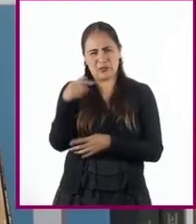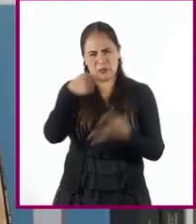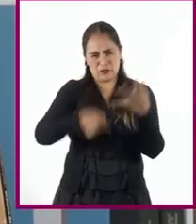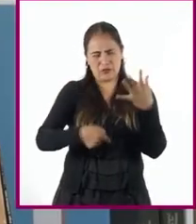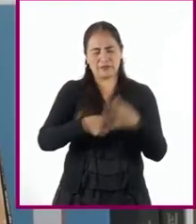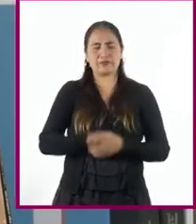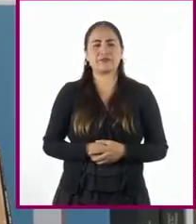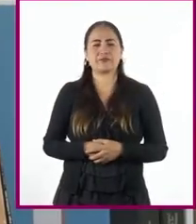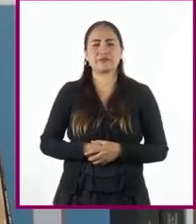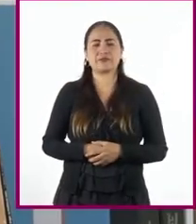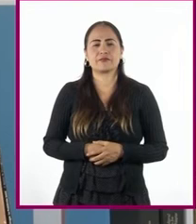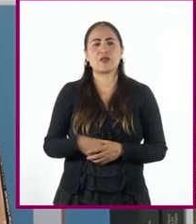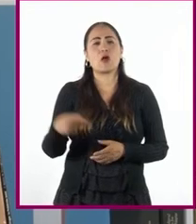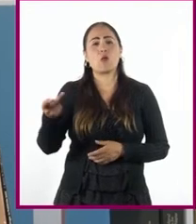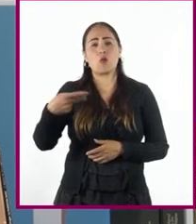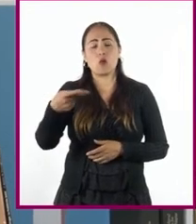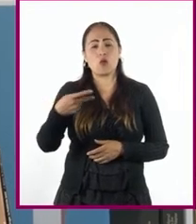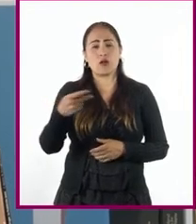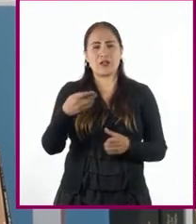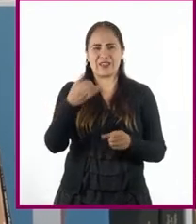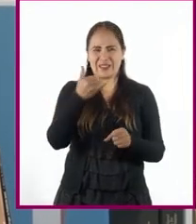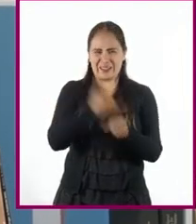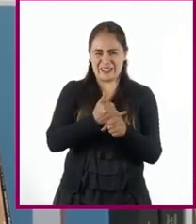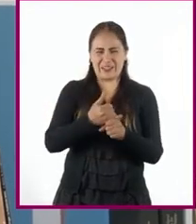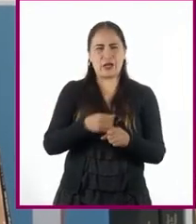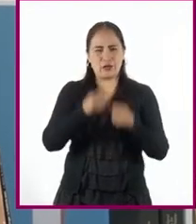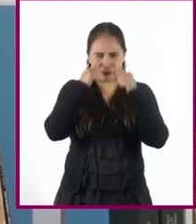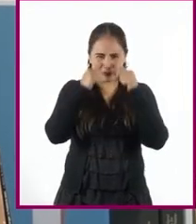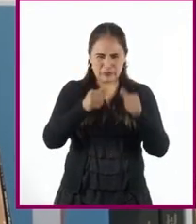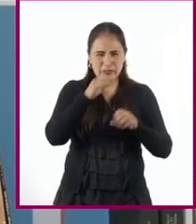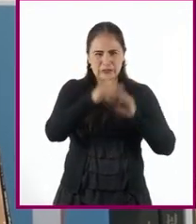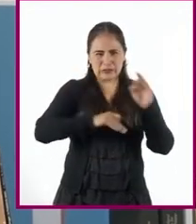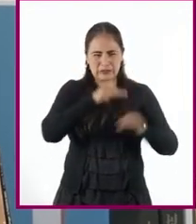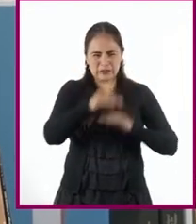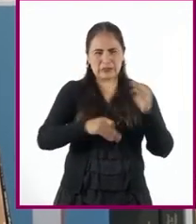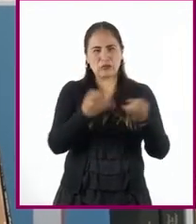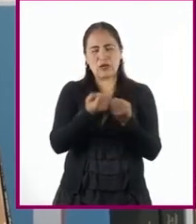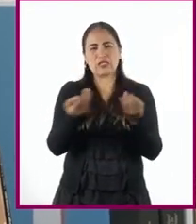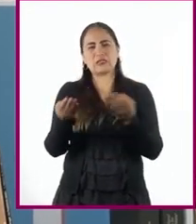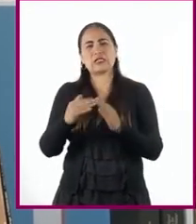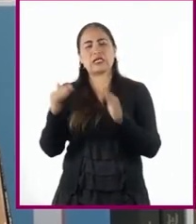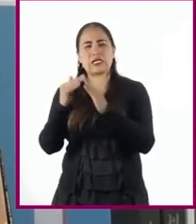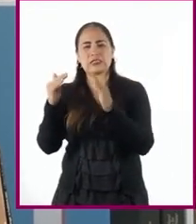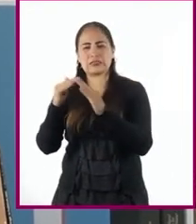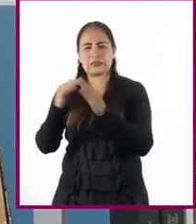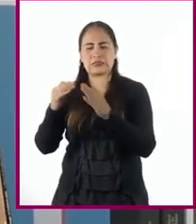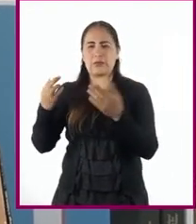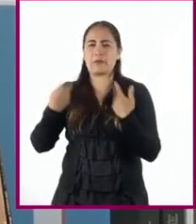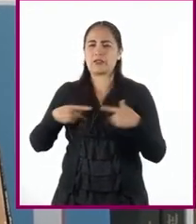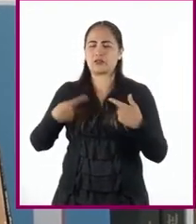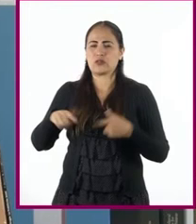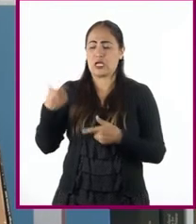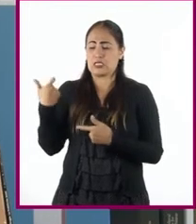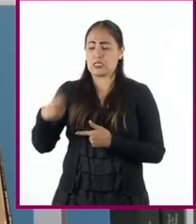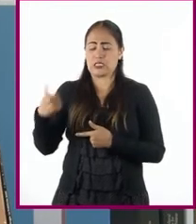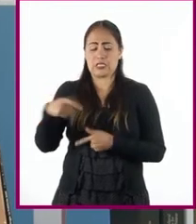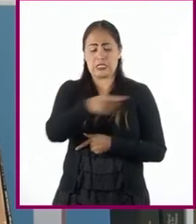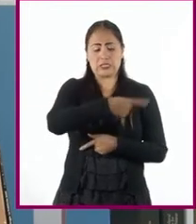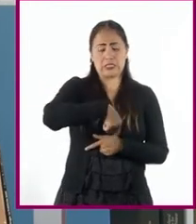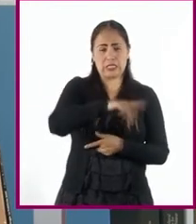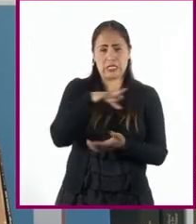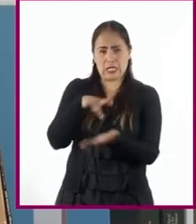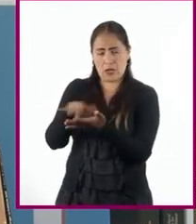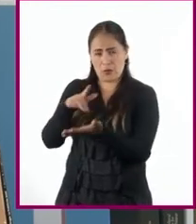Atendían pulquerías, formaban parte del servicio en casas de familias ricas o se contrataban como